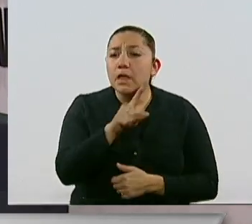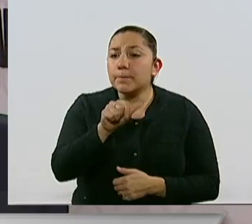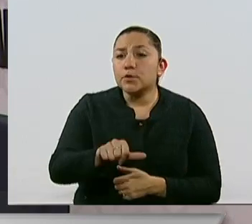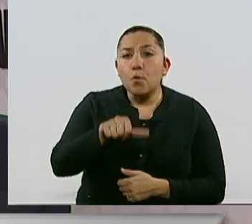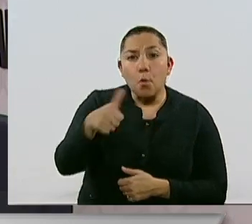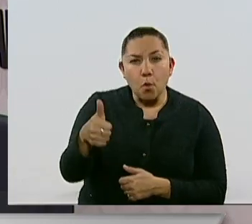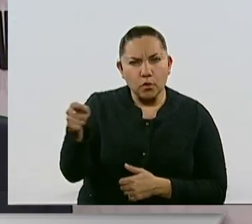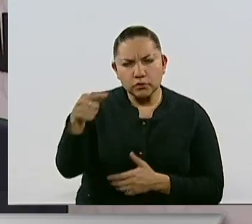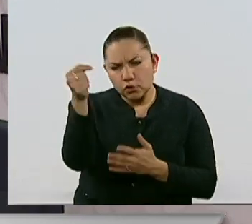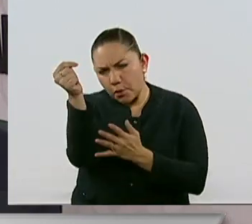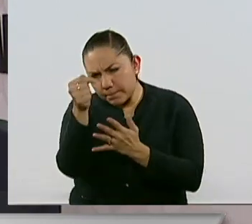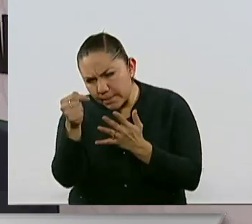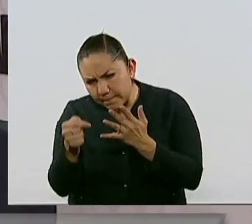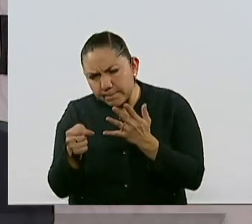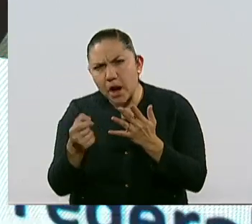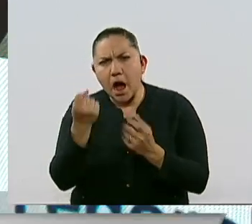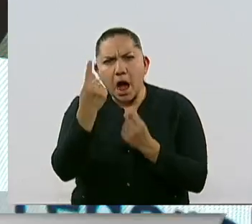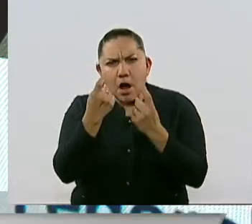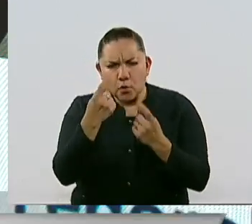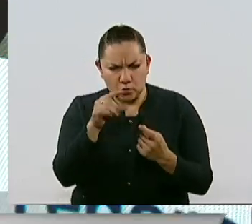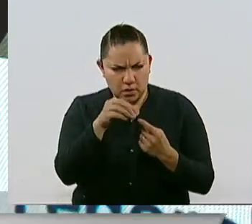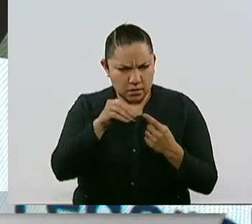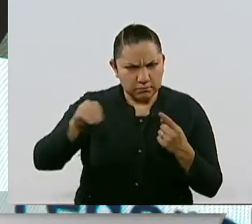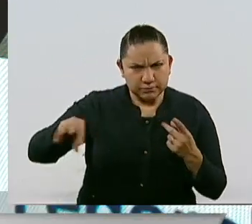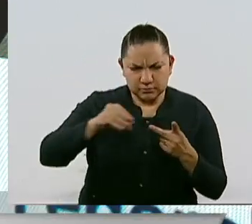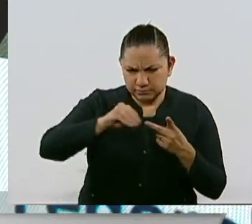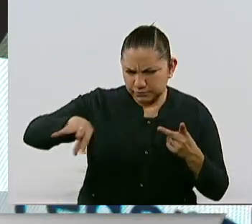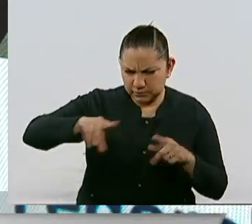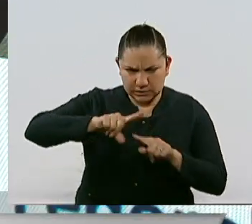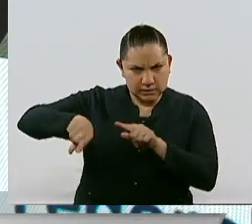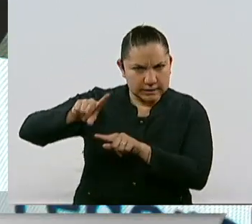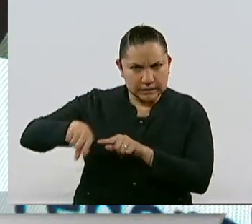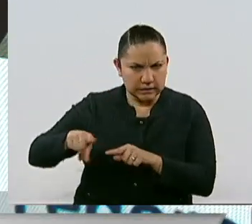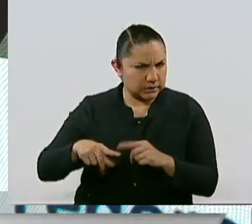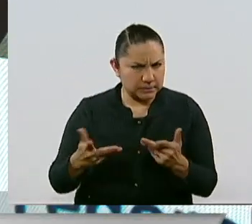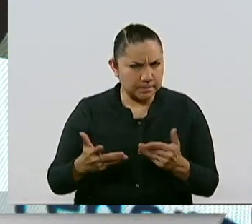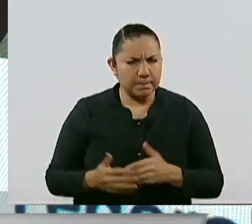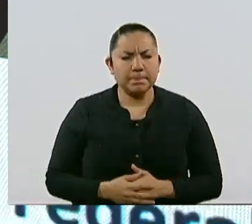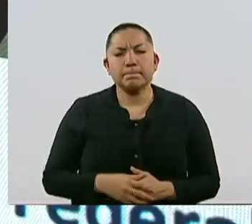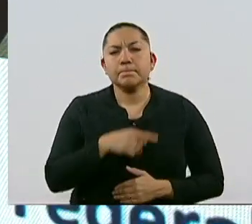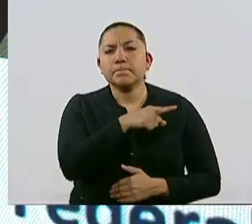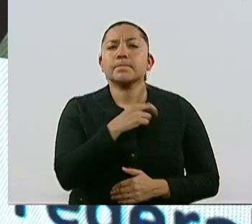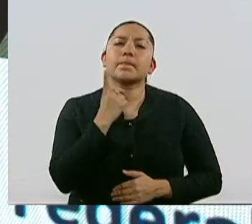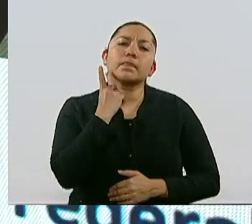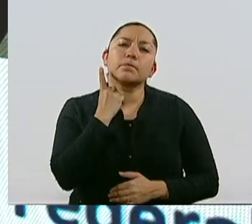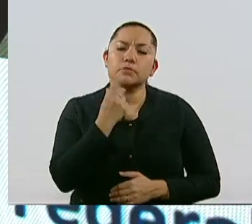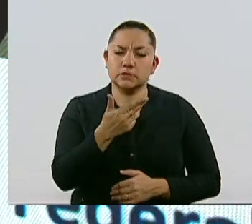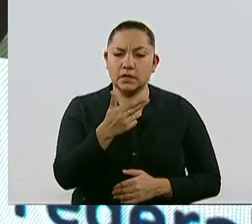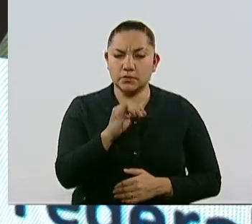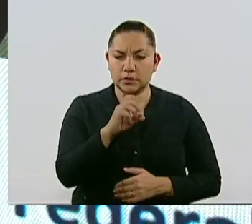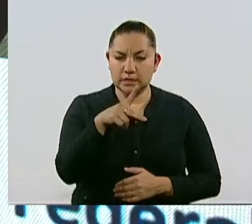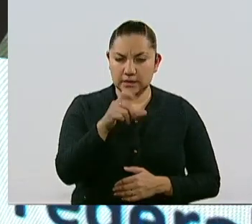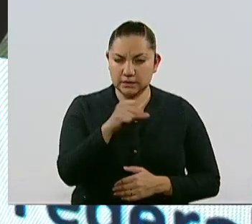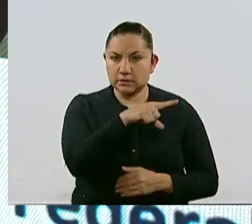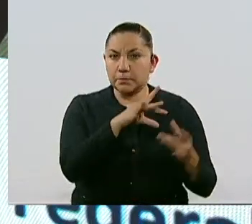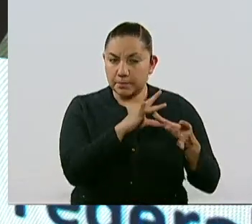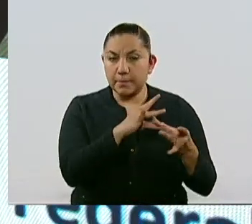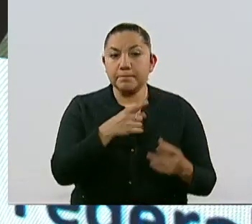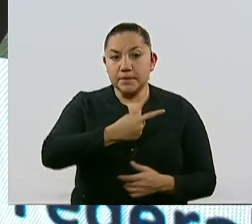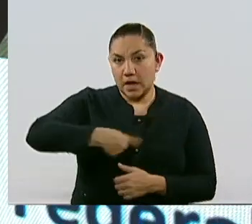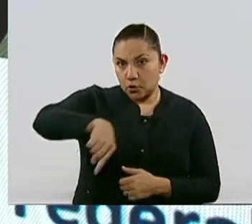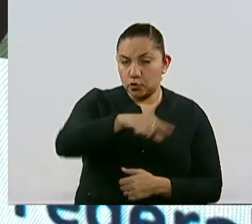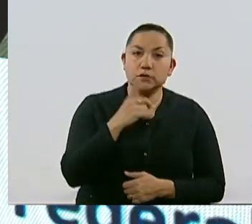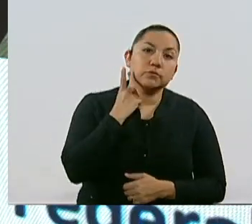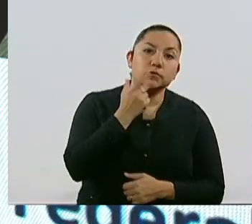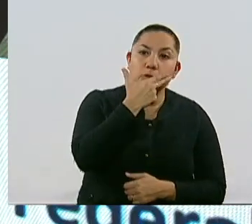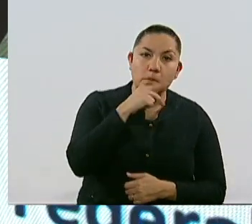retirando. El propio diputado Romero Hicks indicó que los grupos parlamentarios solicitaron más tiempo para analizar